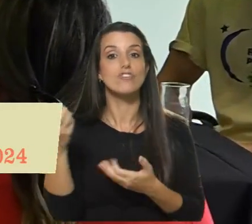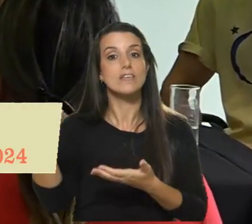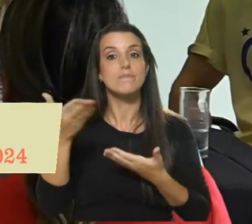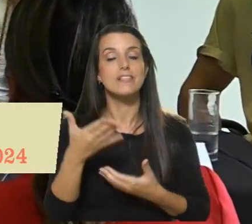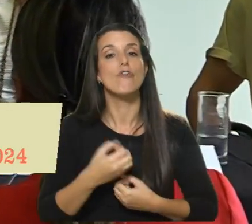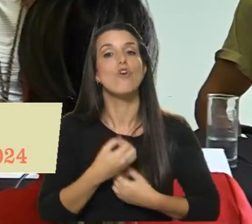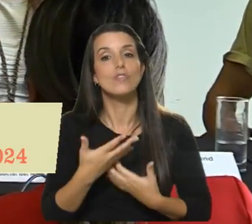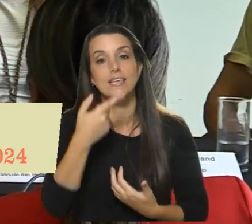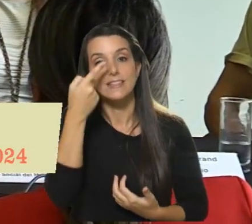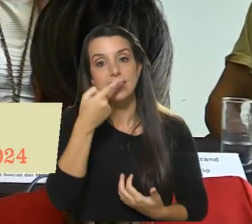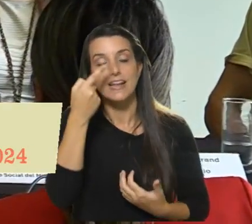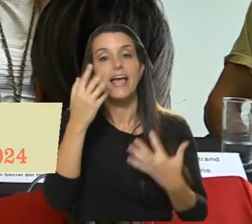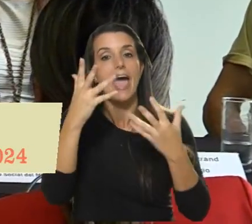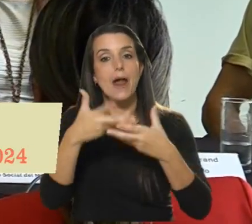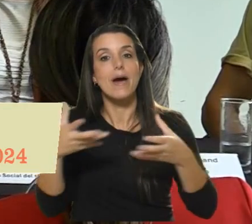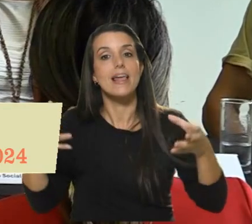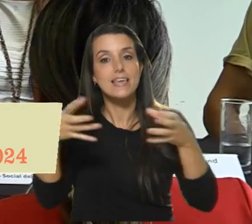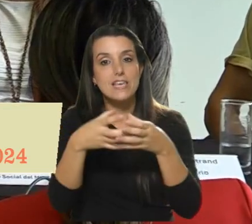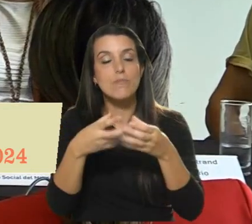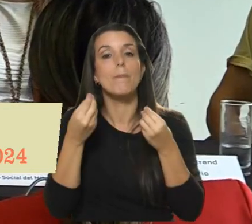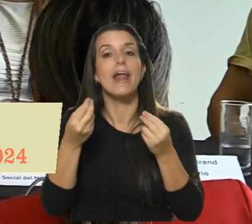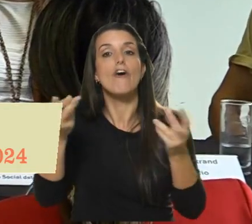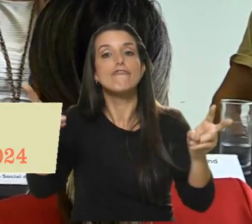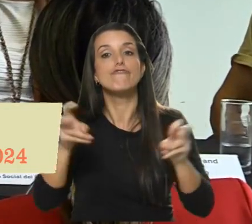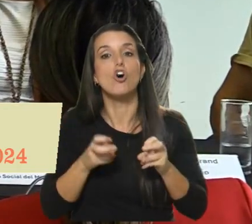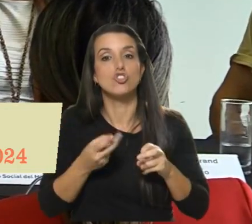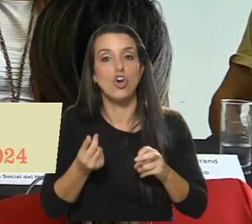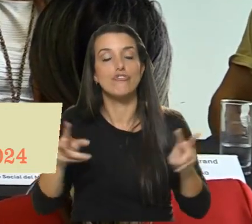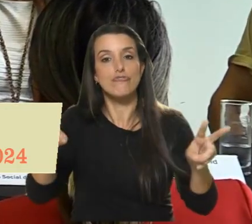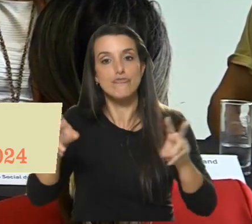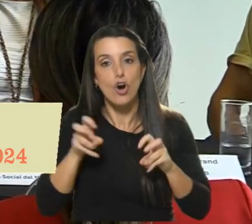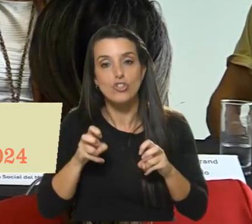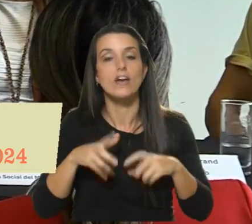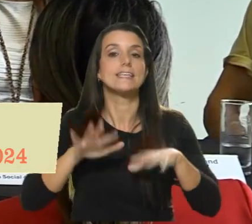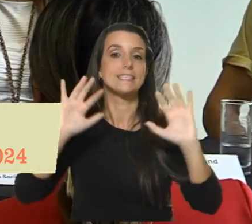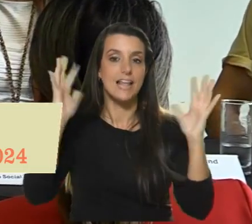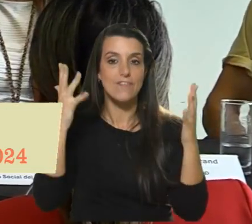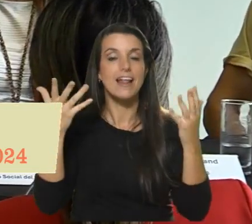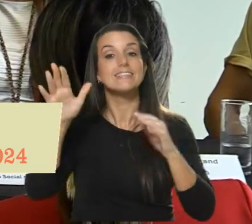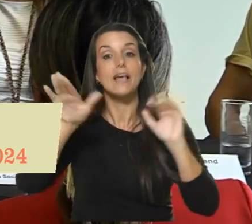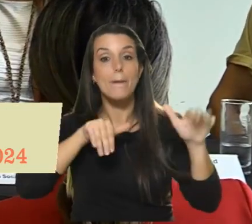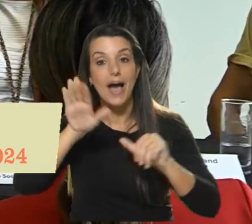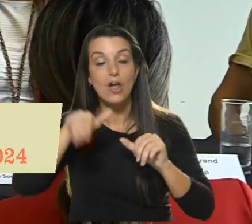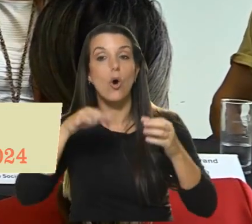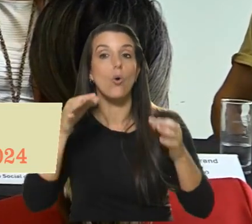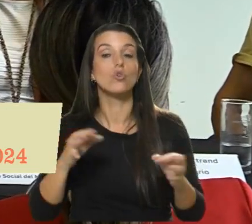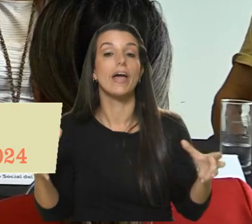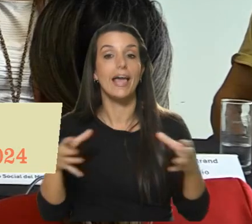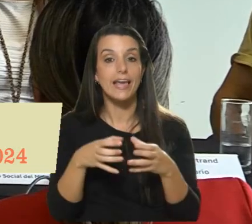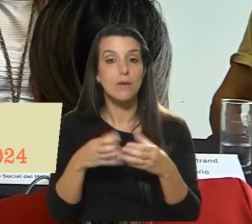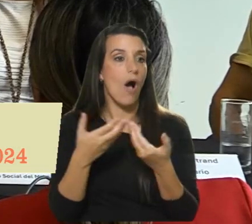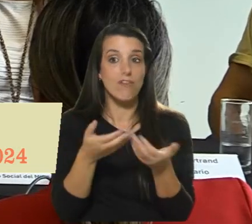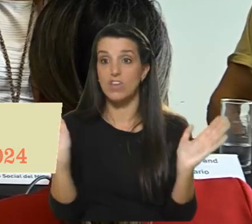los voluntarios interesados a armar su equipo para recaudar fondos y ser parte de la celebración. El llamado a conformación de estos equipos es